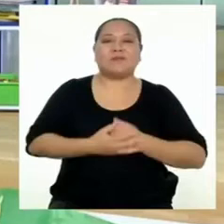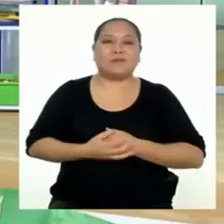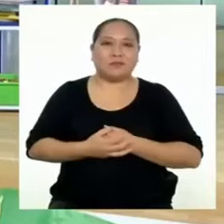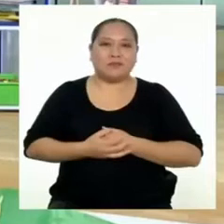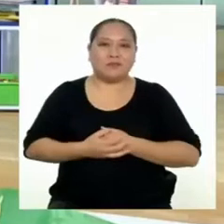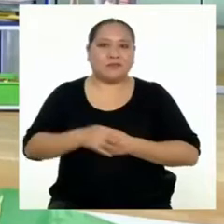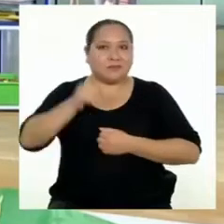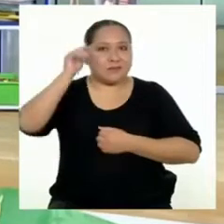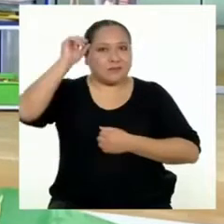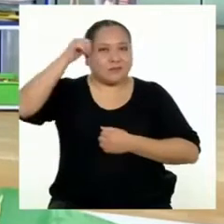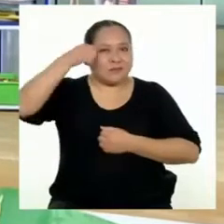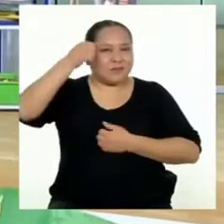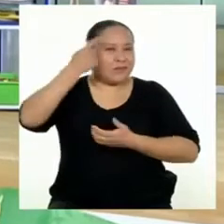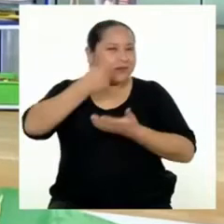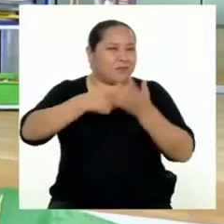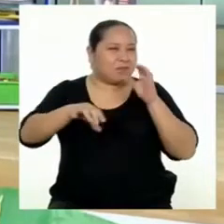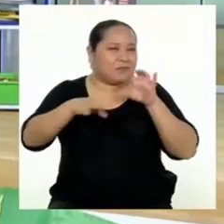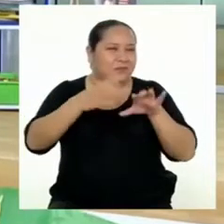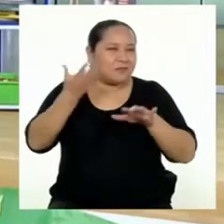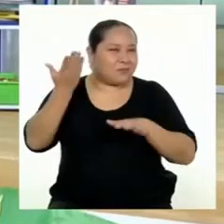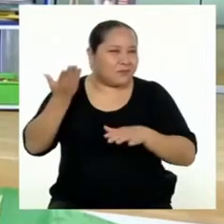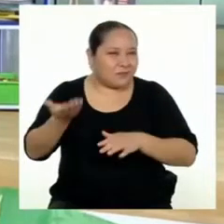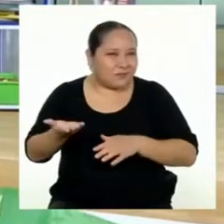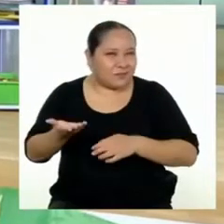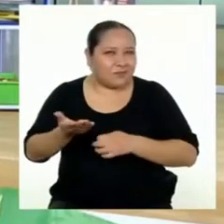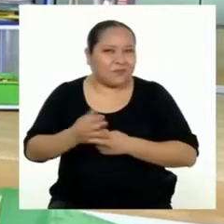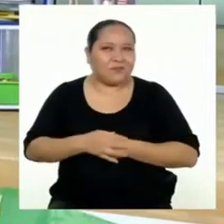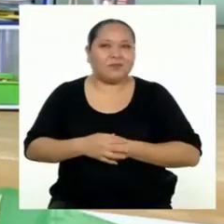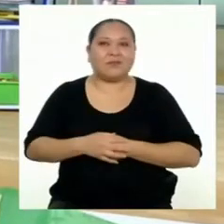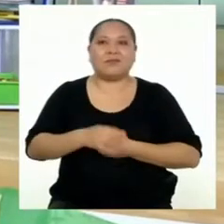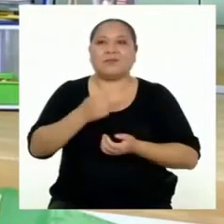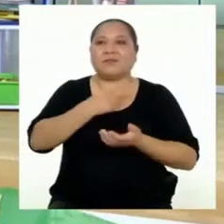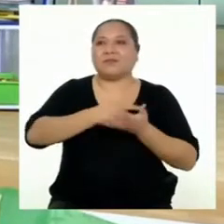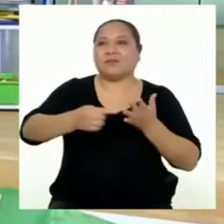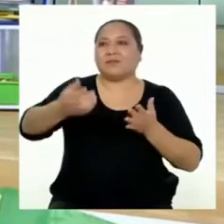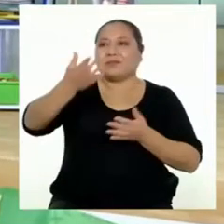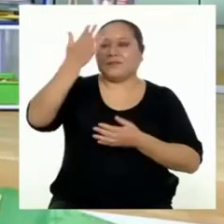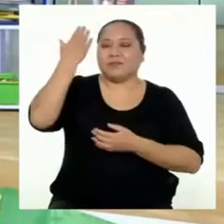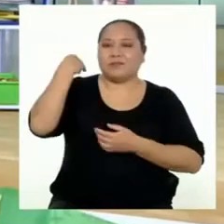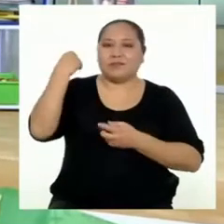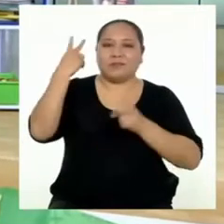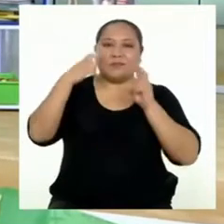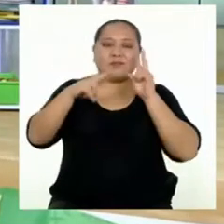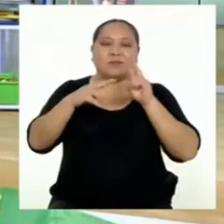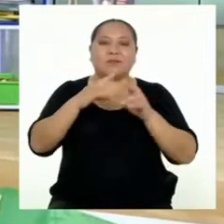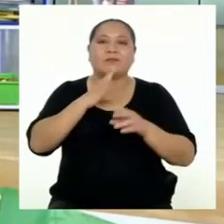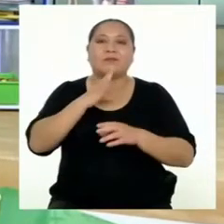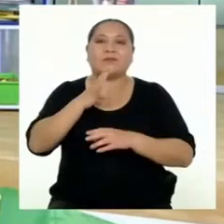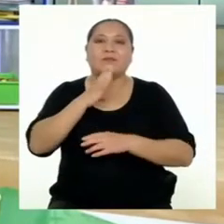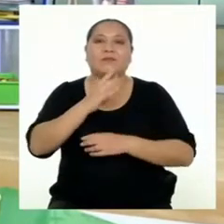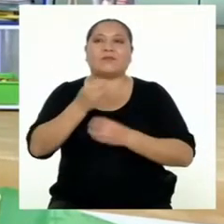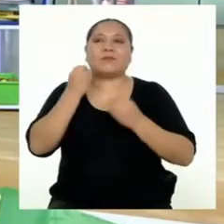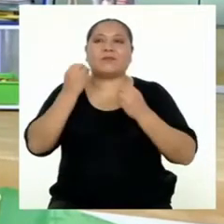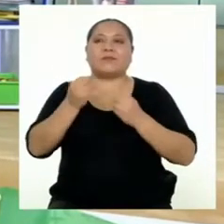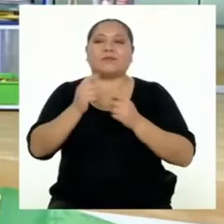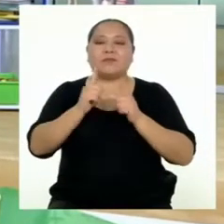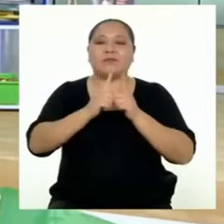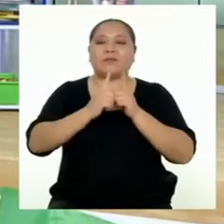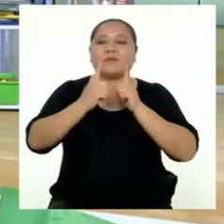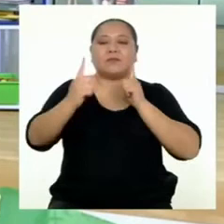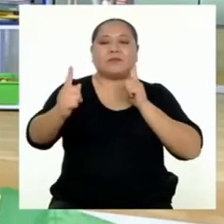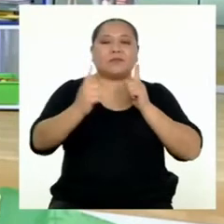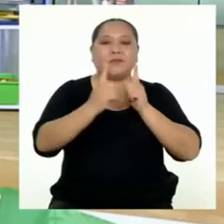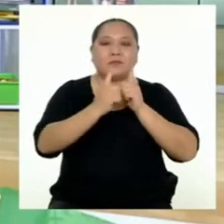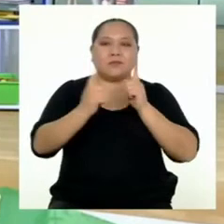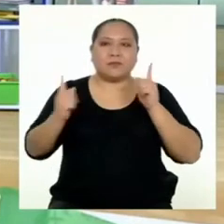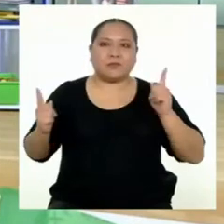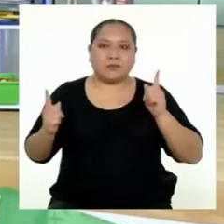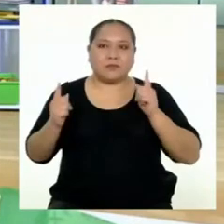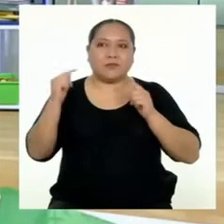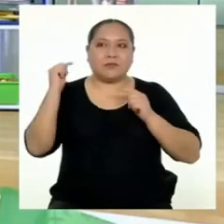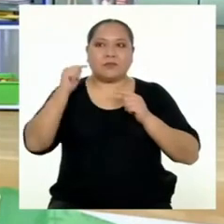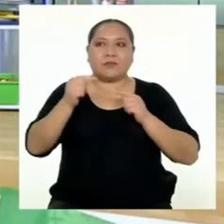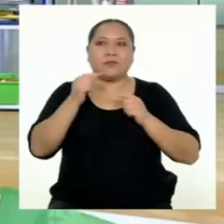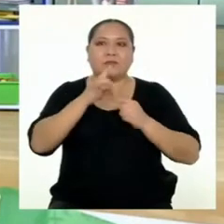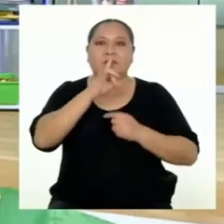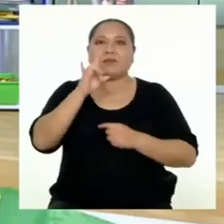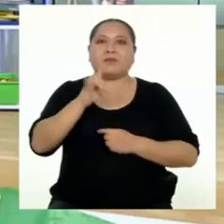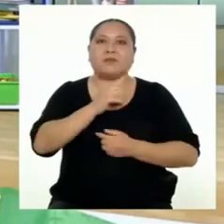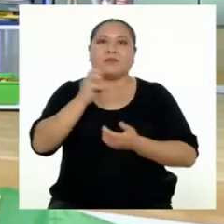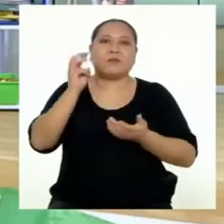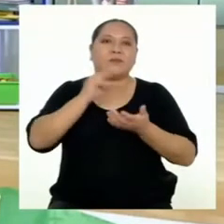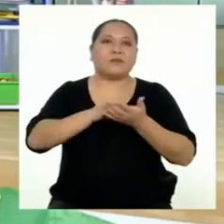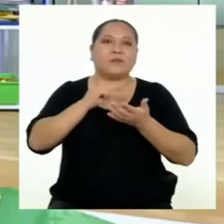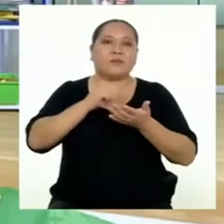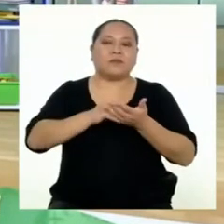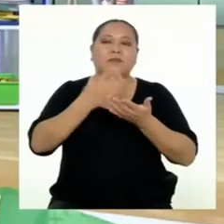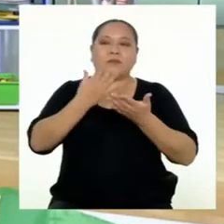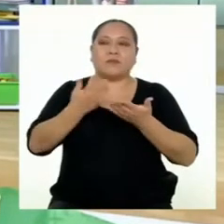¿Recuerdan en qué nos quedamos? La semana pasada hablamos sobre cómo el distanciamiento social ha hecho que utilicemos